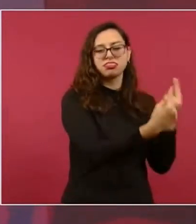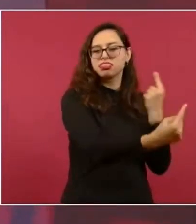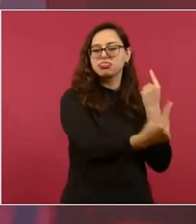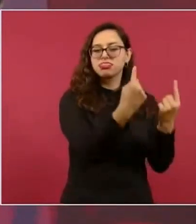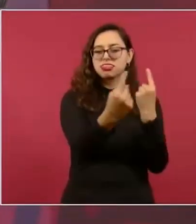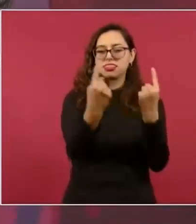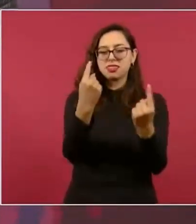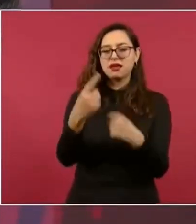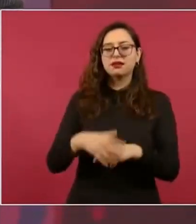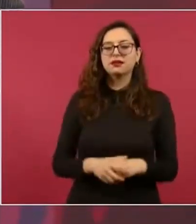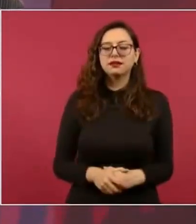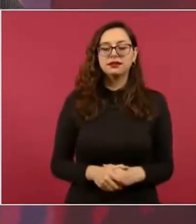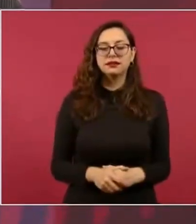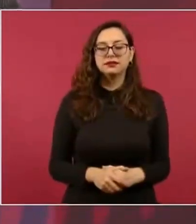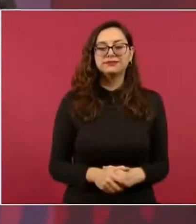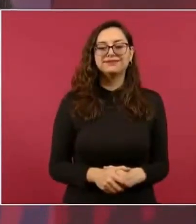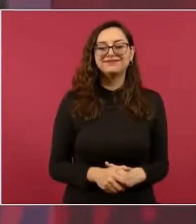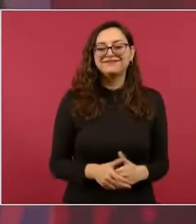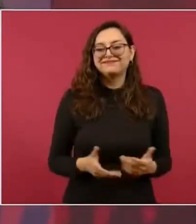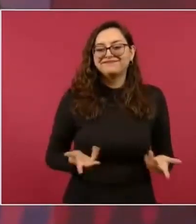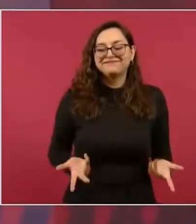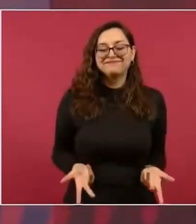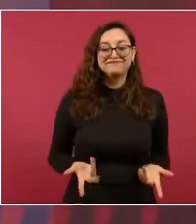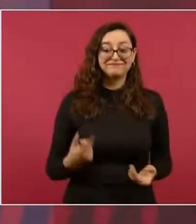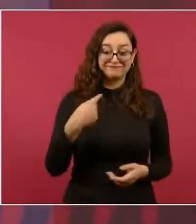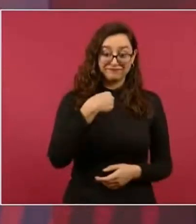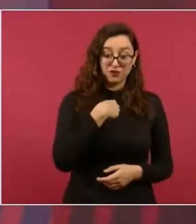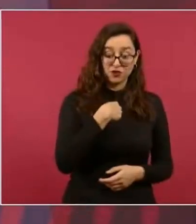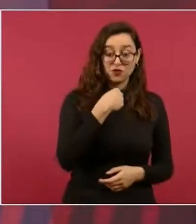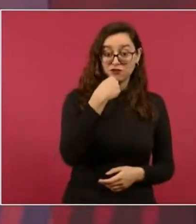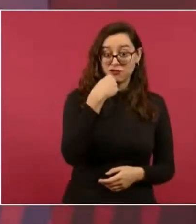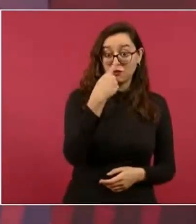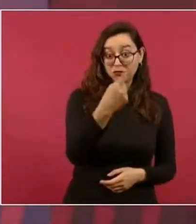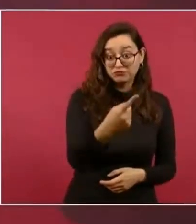pues yo les diría que miren lo que sucedió en Nueva York,